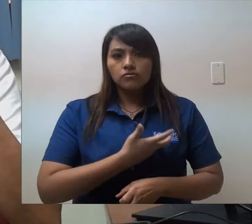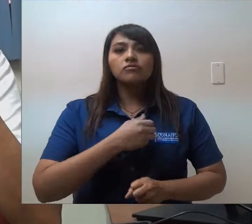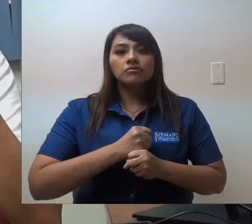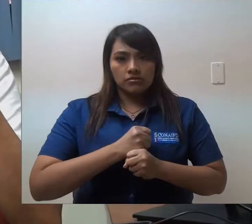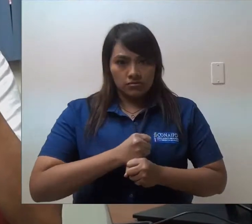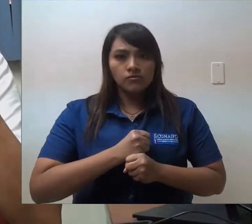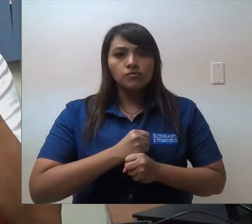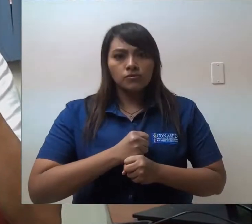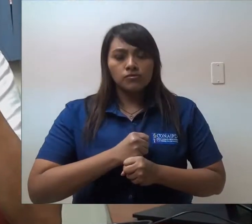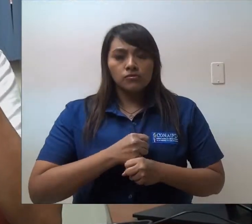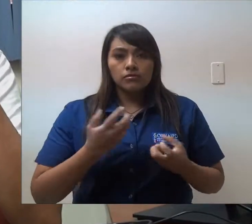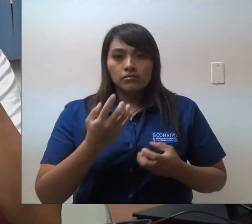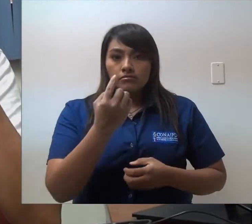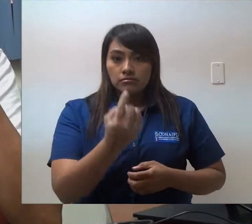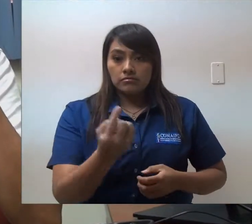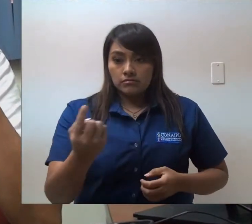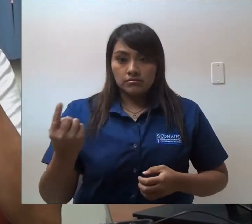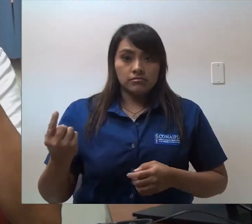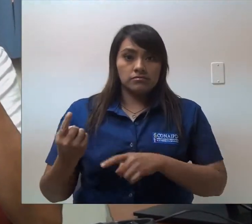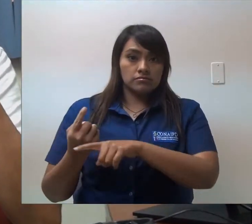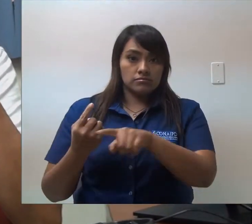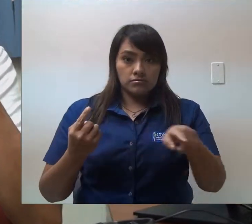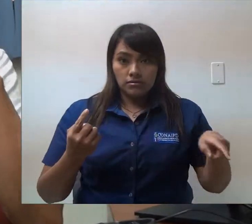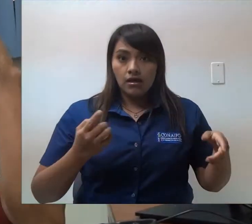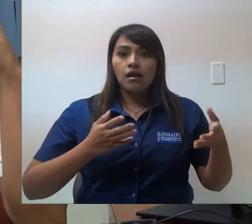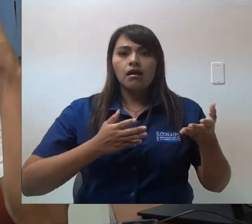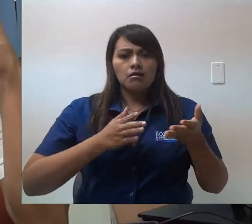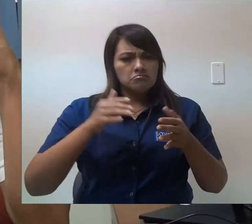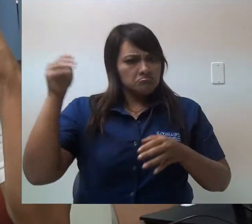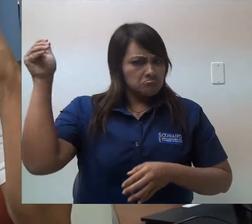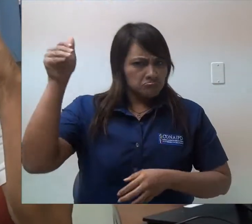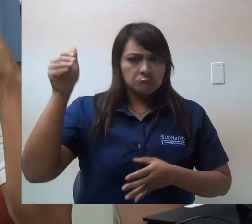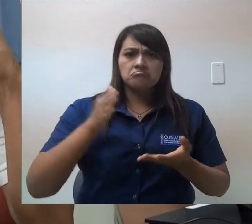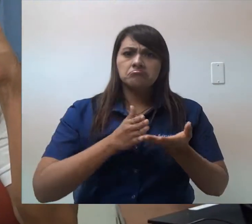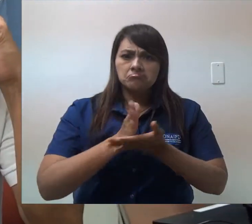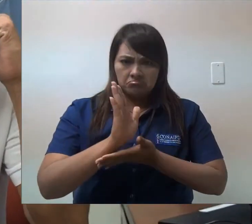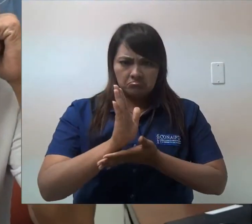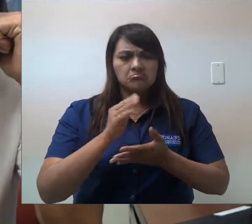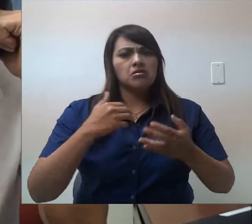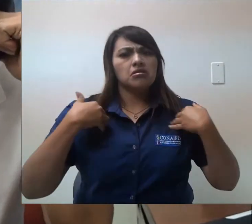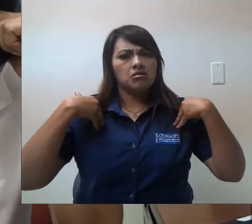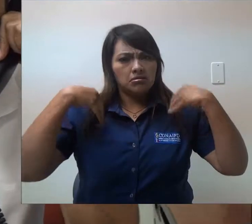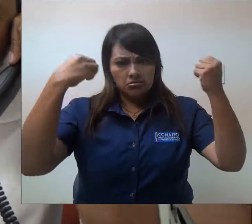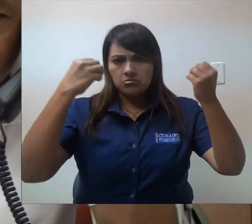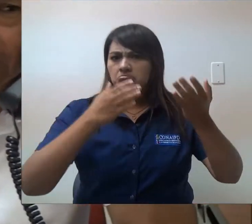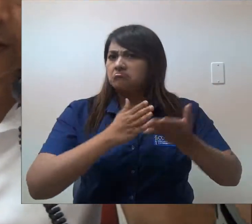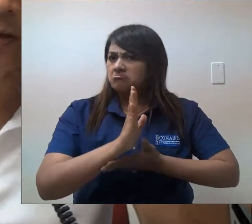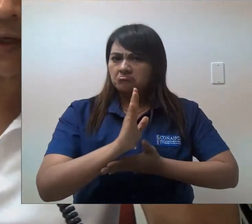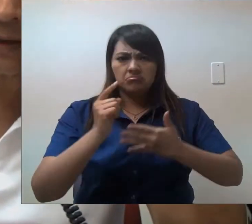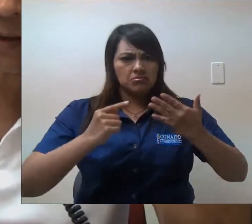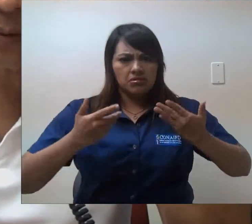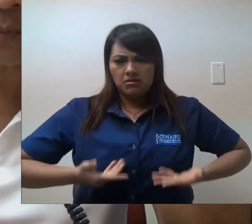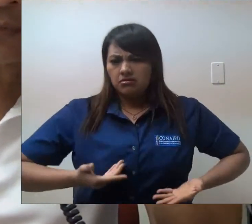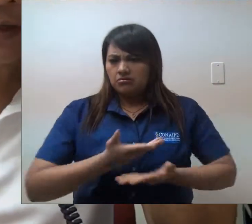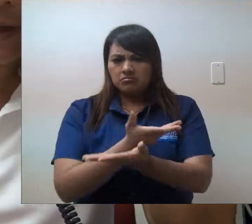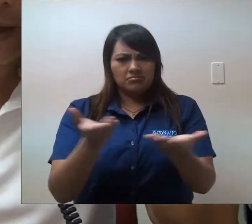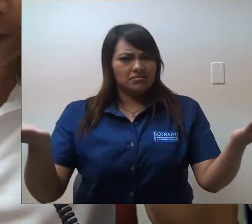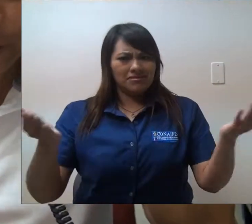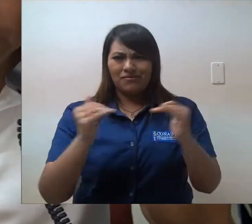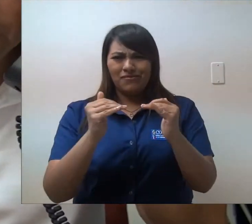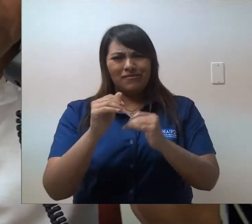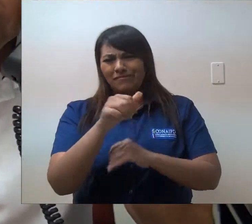lo que nos compete a nosotros es garantizar que las personas puedan tener acceso a la educación a la salud,